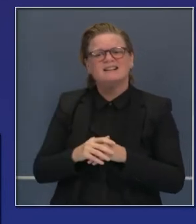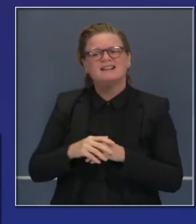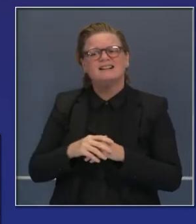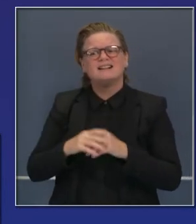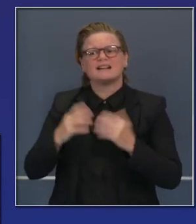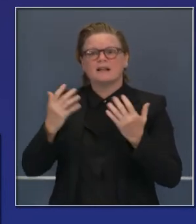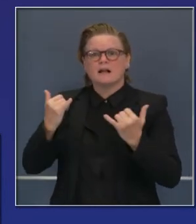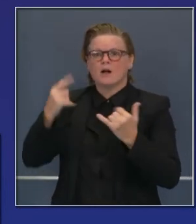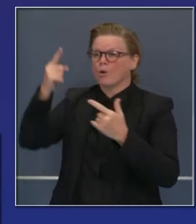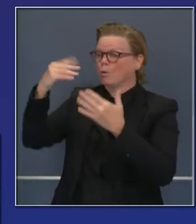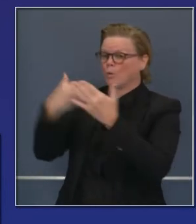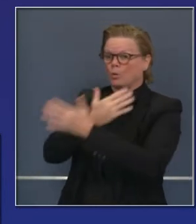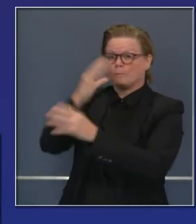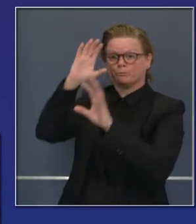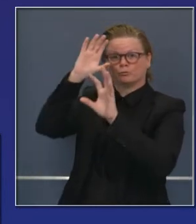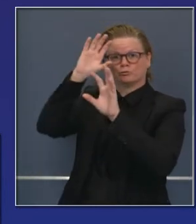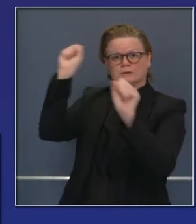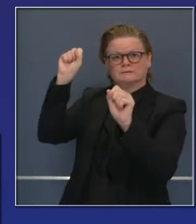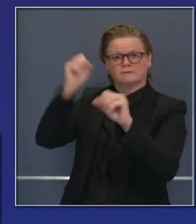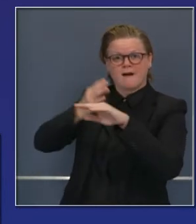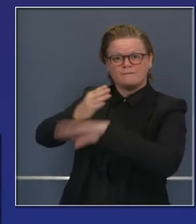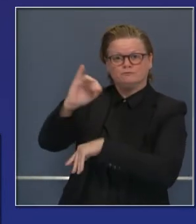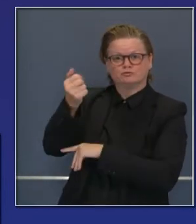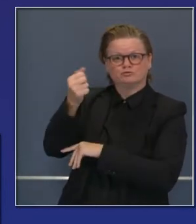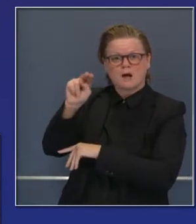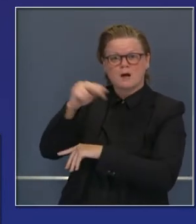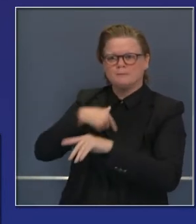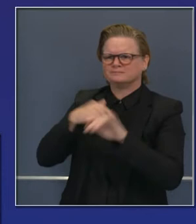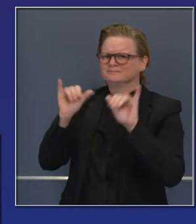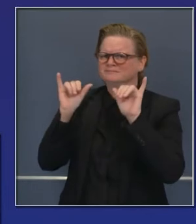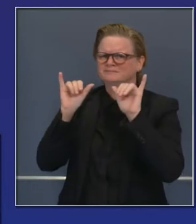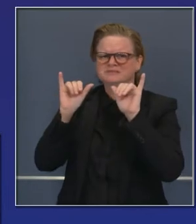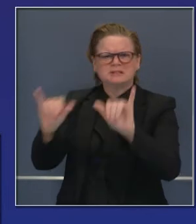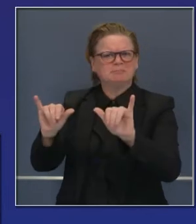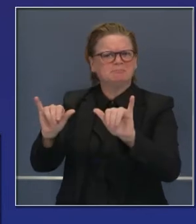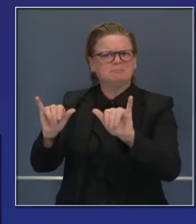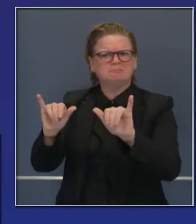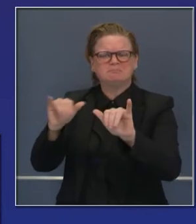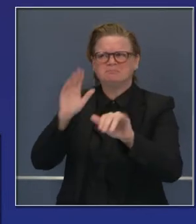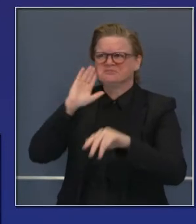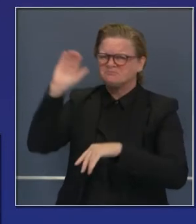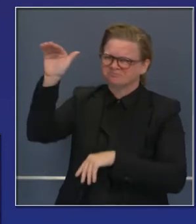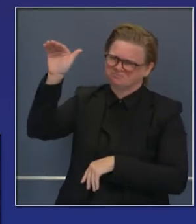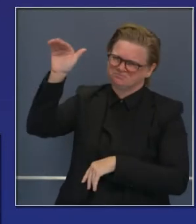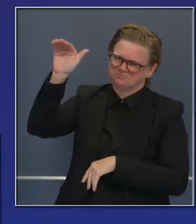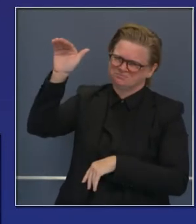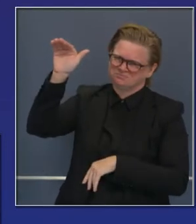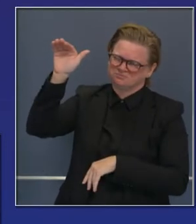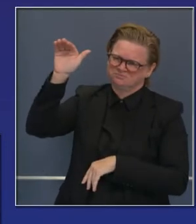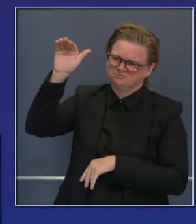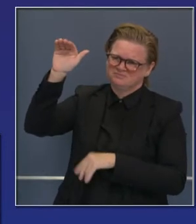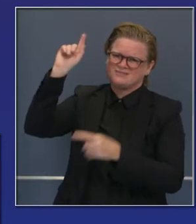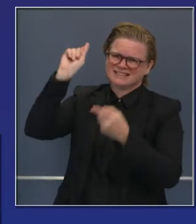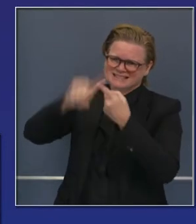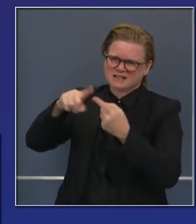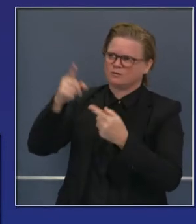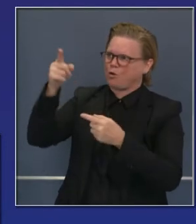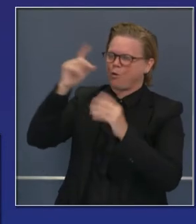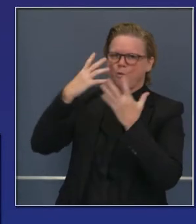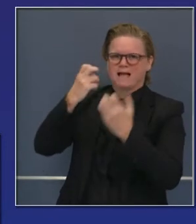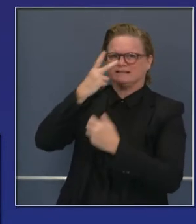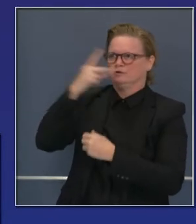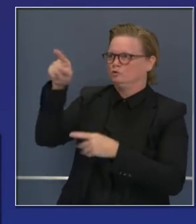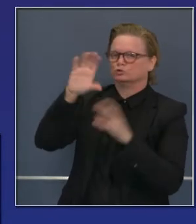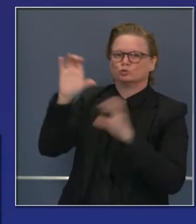nueva administración presidencial del vicepresidente Biden para afectar la reelección a